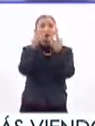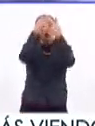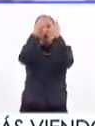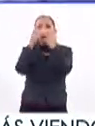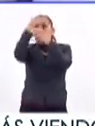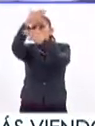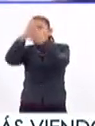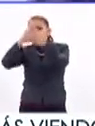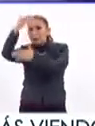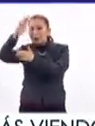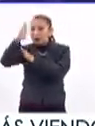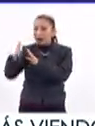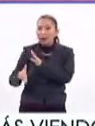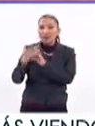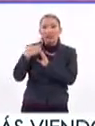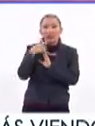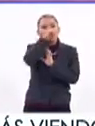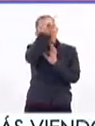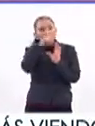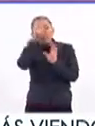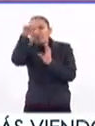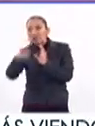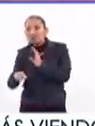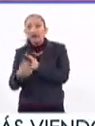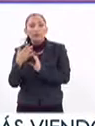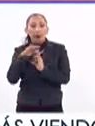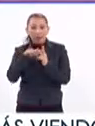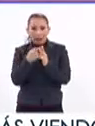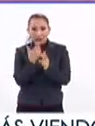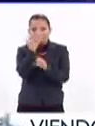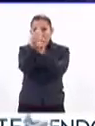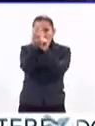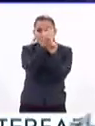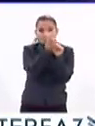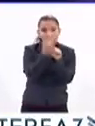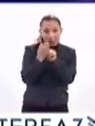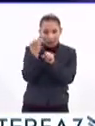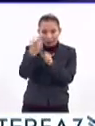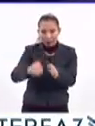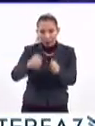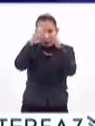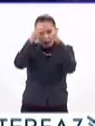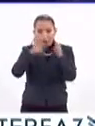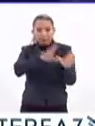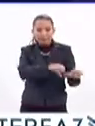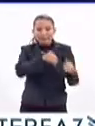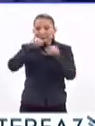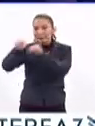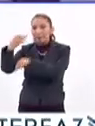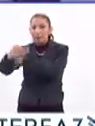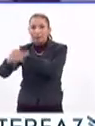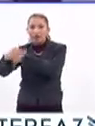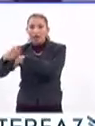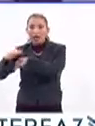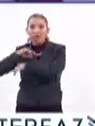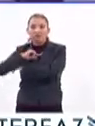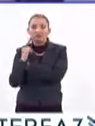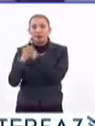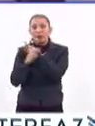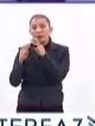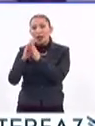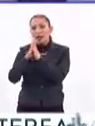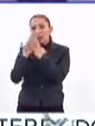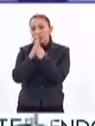fracturas en los faldones laterales y grietas en los muros. Para iniciar con la restauración del inmueble, se reubicó temporalmente el acervo de